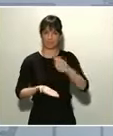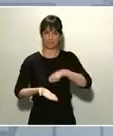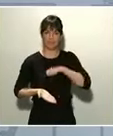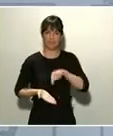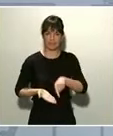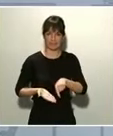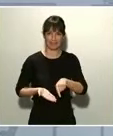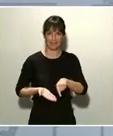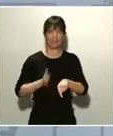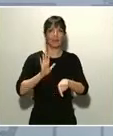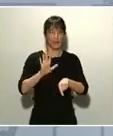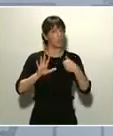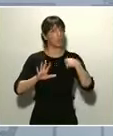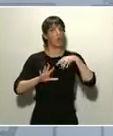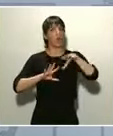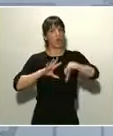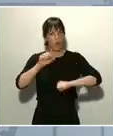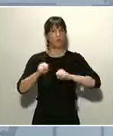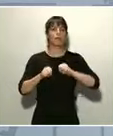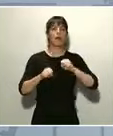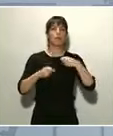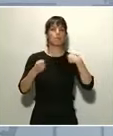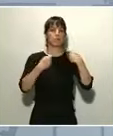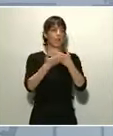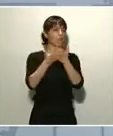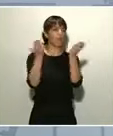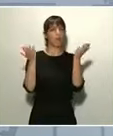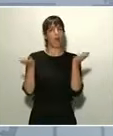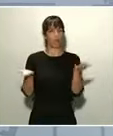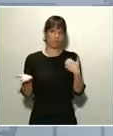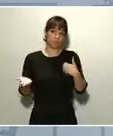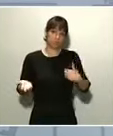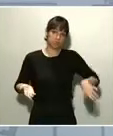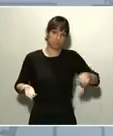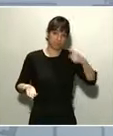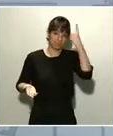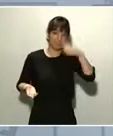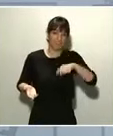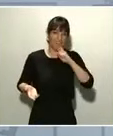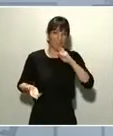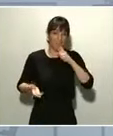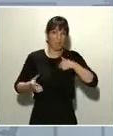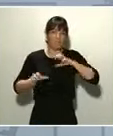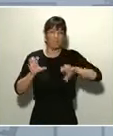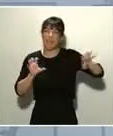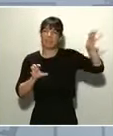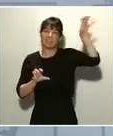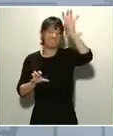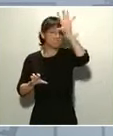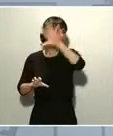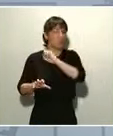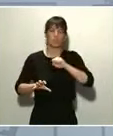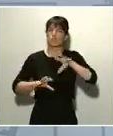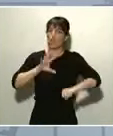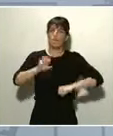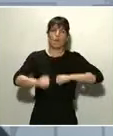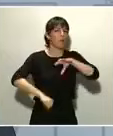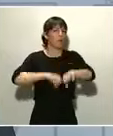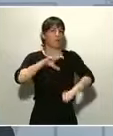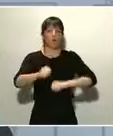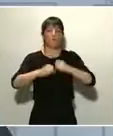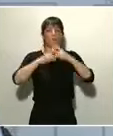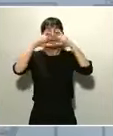comprar. En un mercado que ahora mismo está, se pueden imaginar ustedes, todos los países están comprando mascarillas,